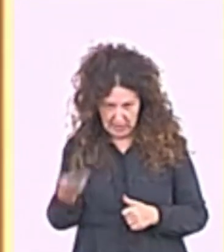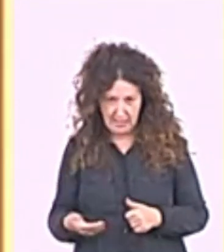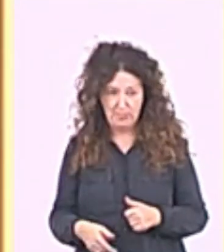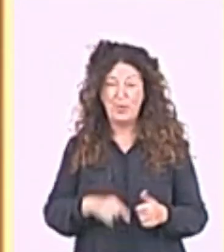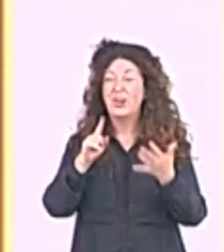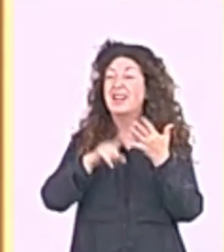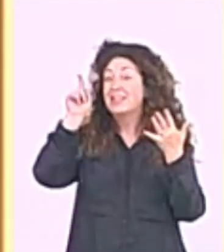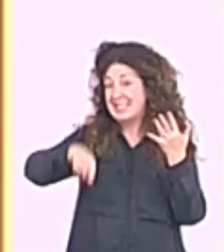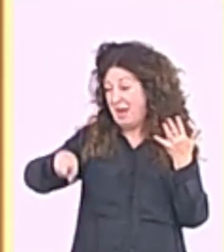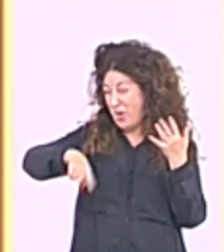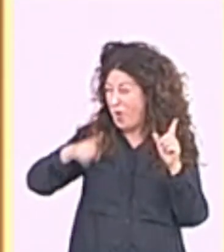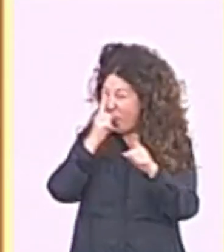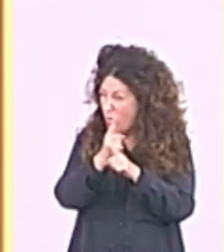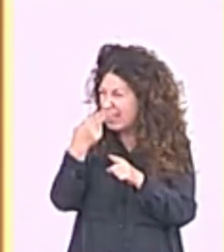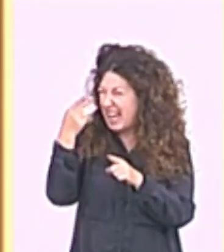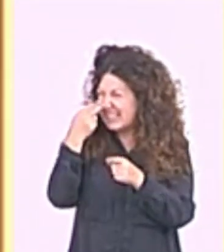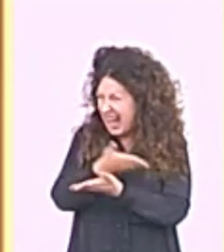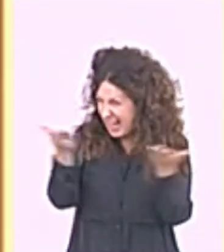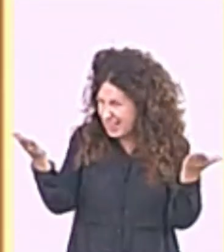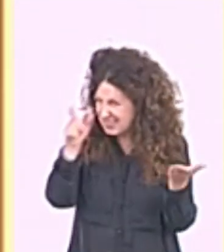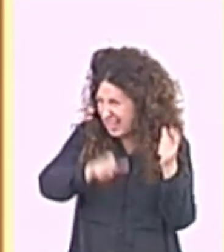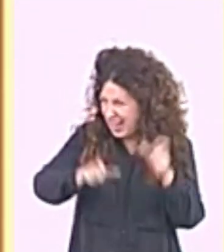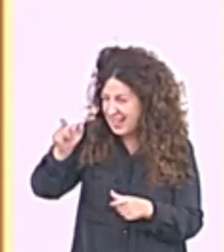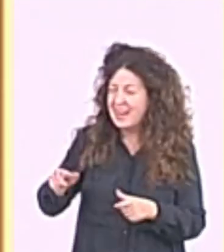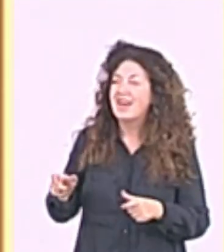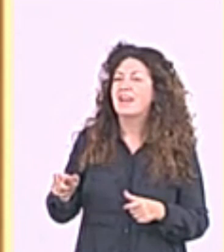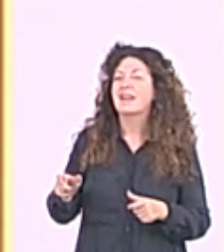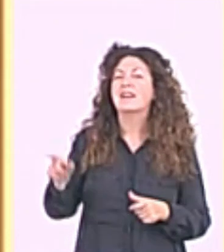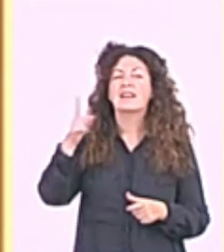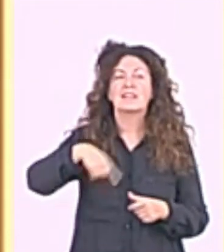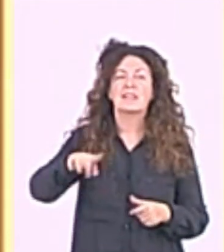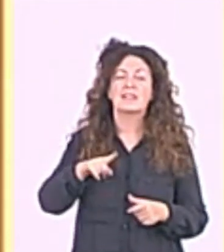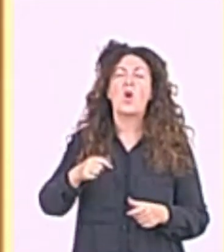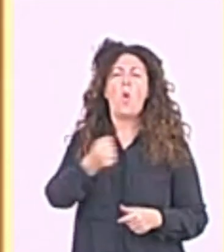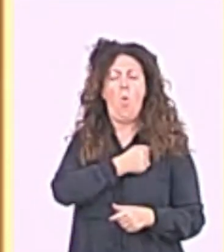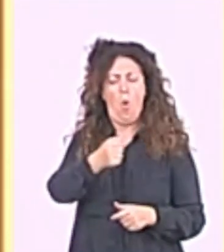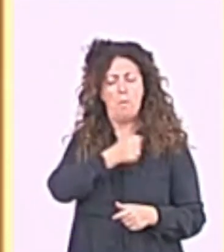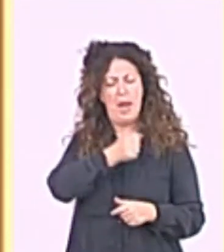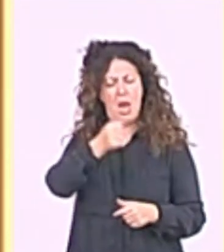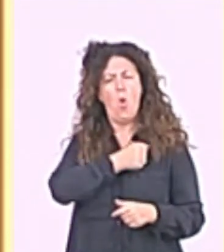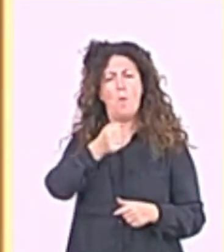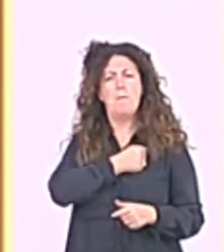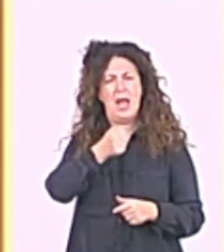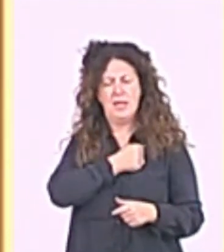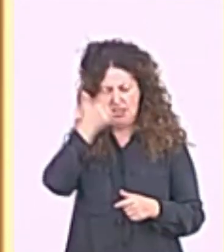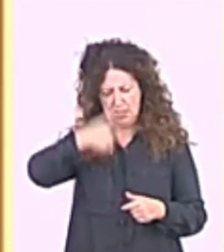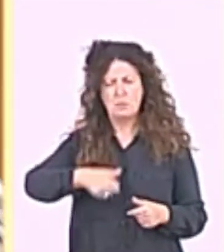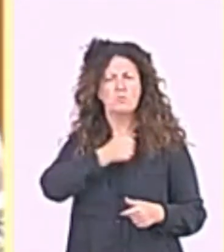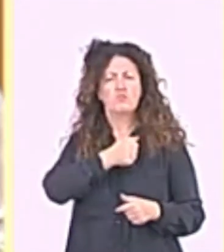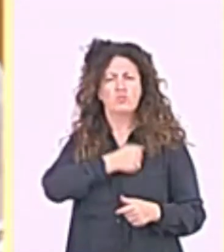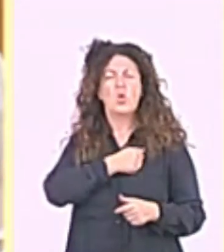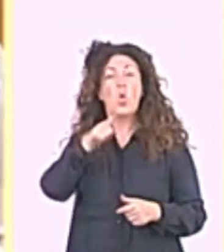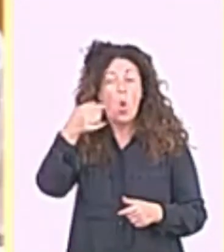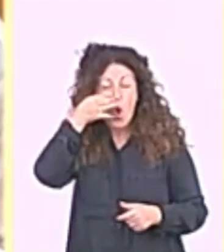Pisotear el interés general es darse golpe en el pecho de hojalata, mientras que se